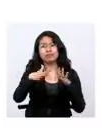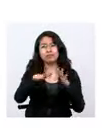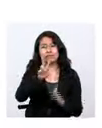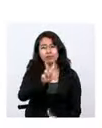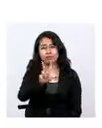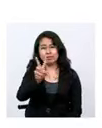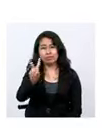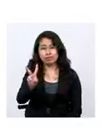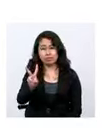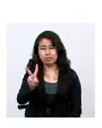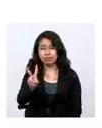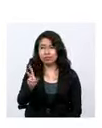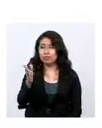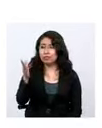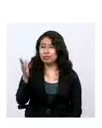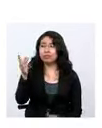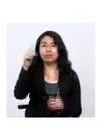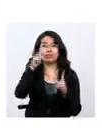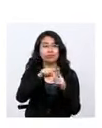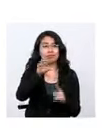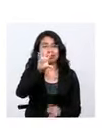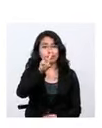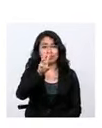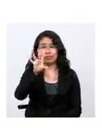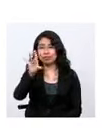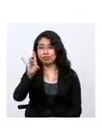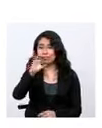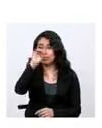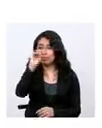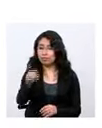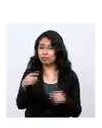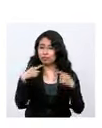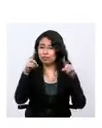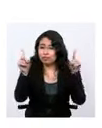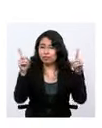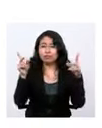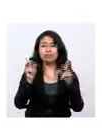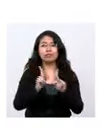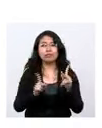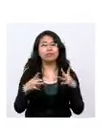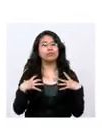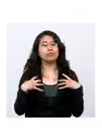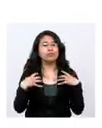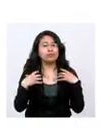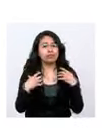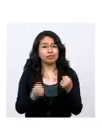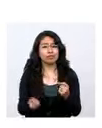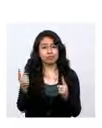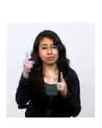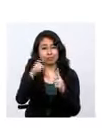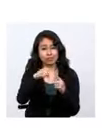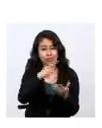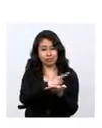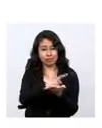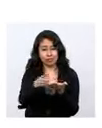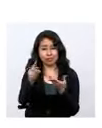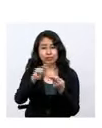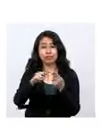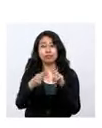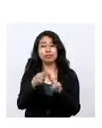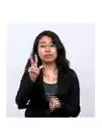32, que teníamos a 68% de recuperación hasta la semana 39.